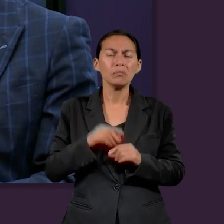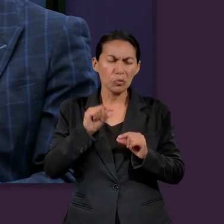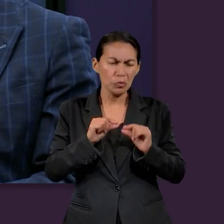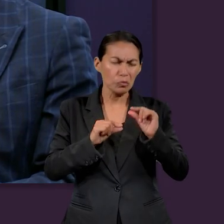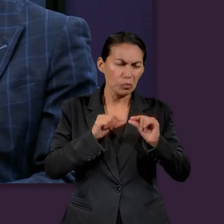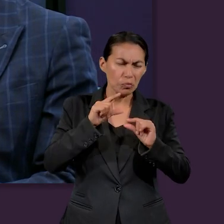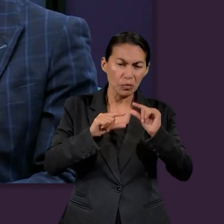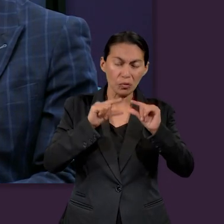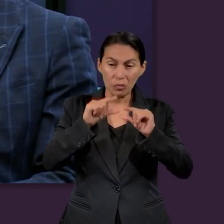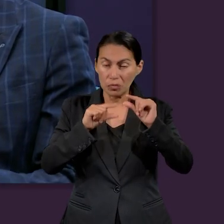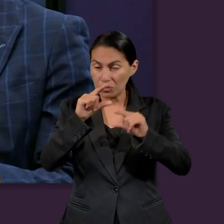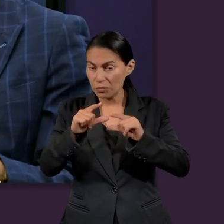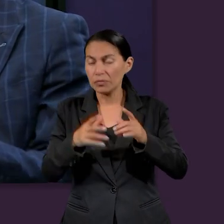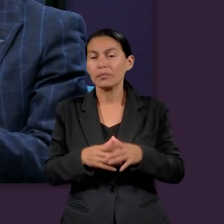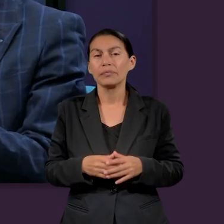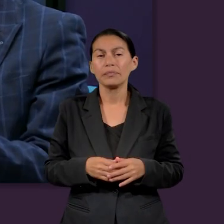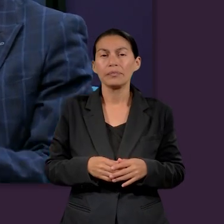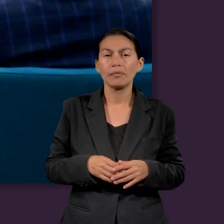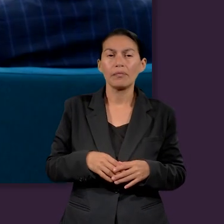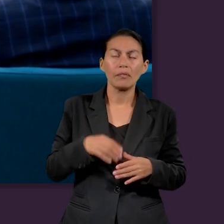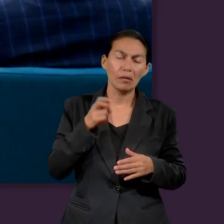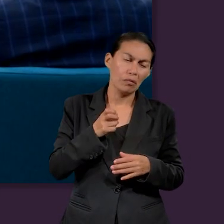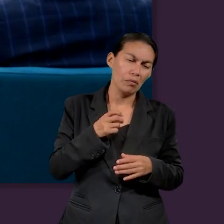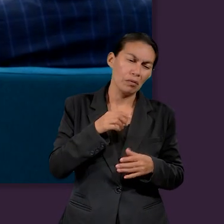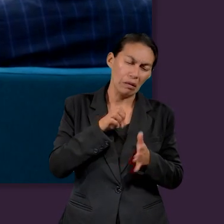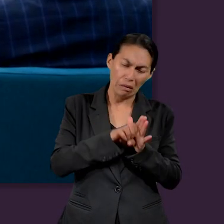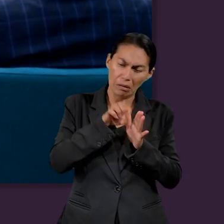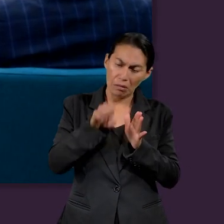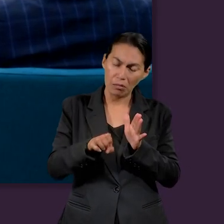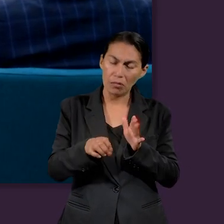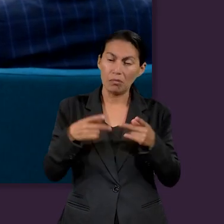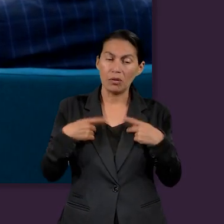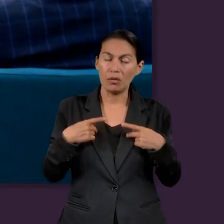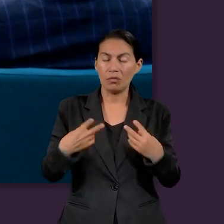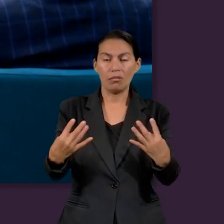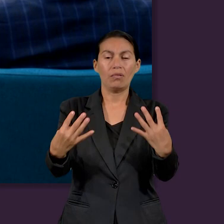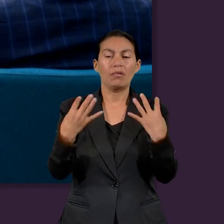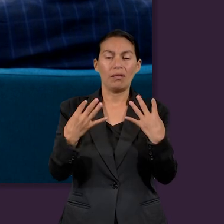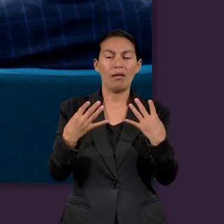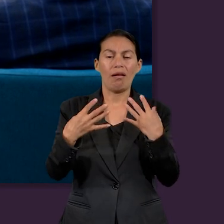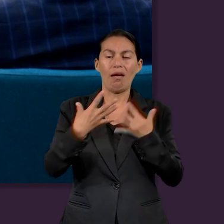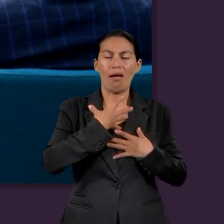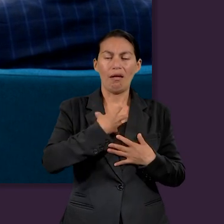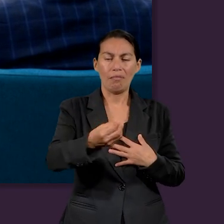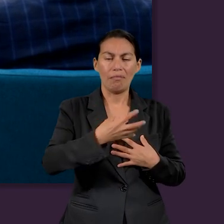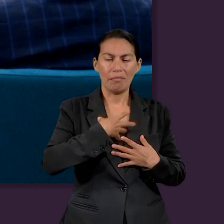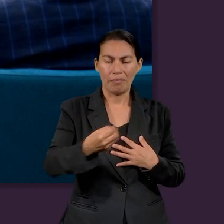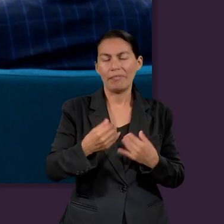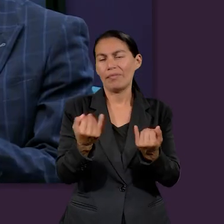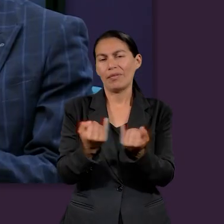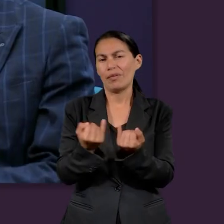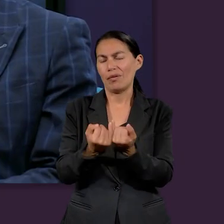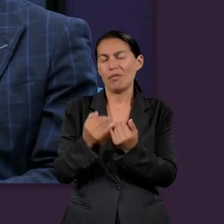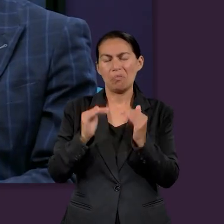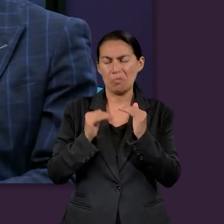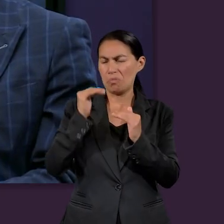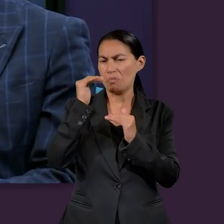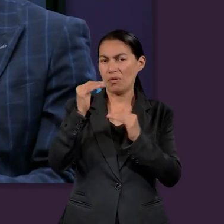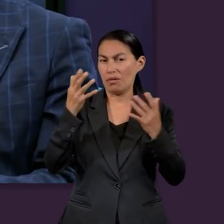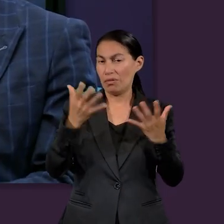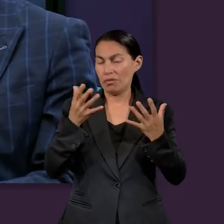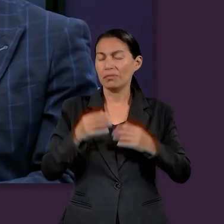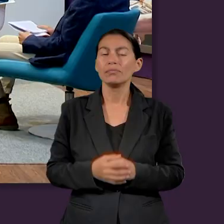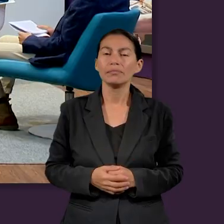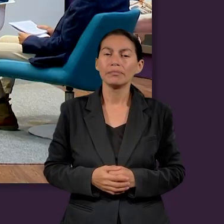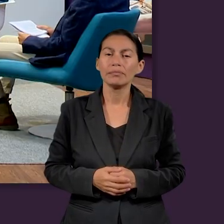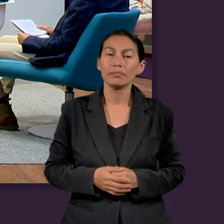piden que hagas, o tal vez muchito más. Ok. Pero habiéndolo desde los, o el ejemplo es lo que predica y